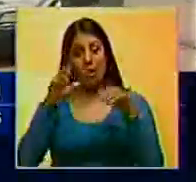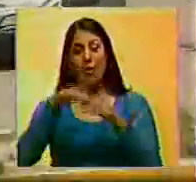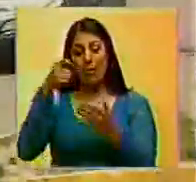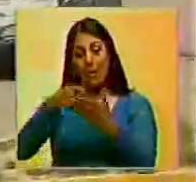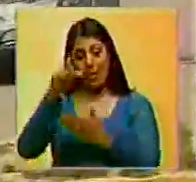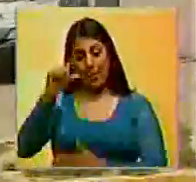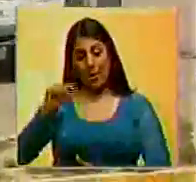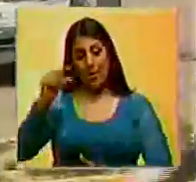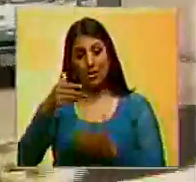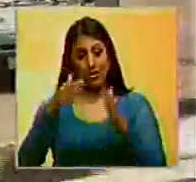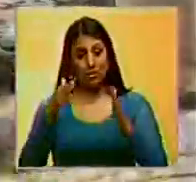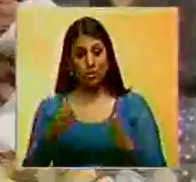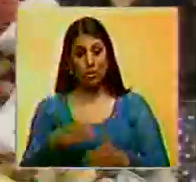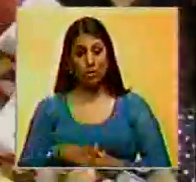subsidio al pasaje estudiantil.